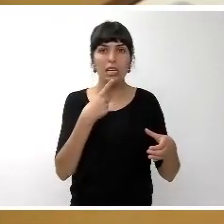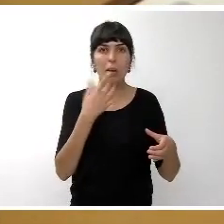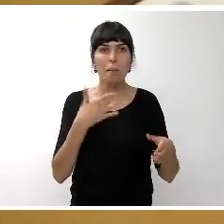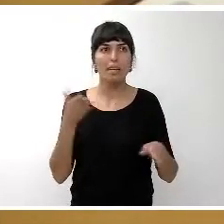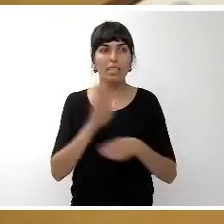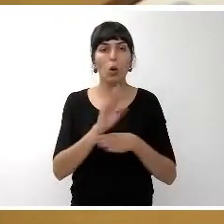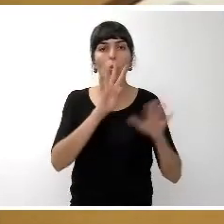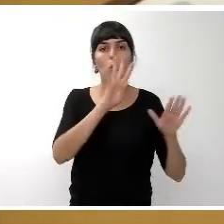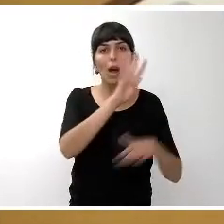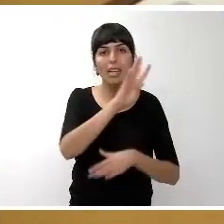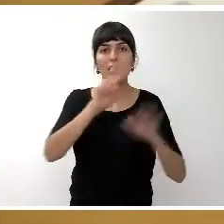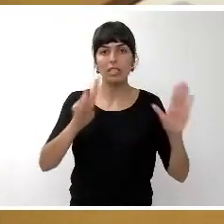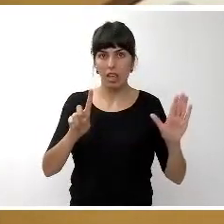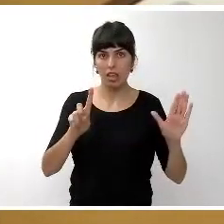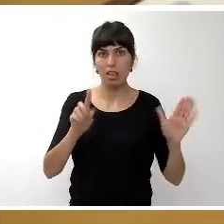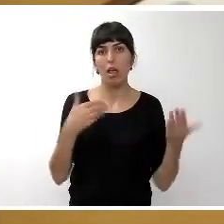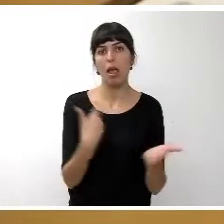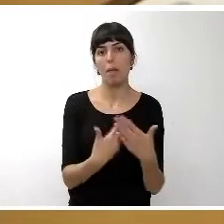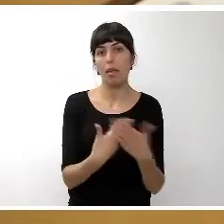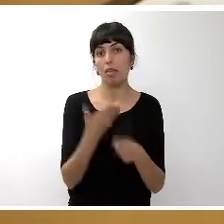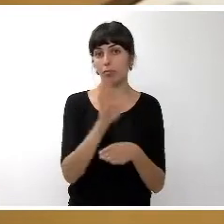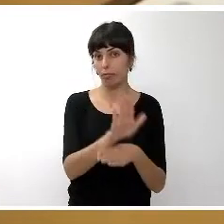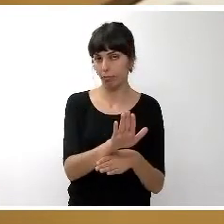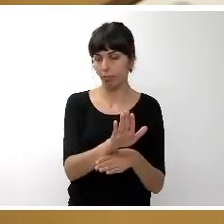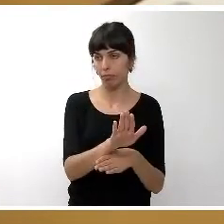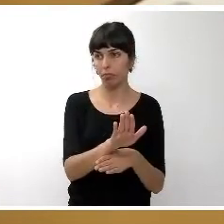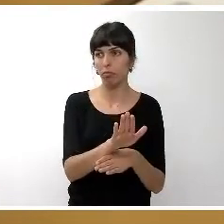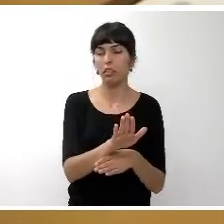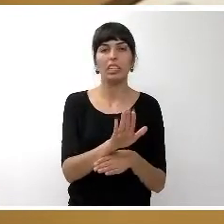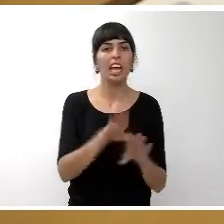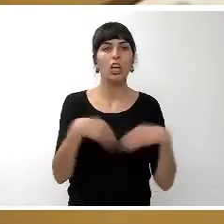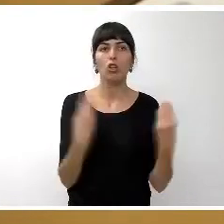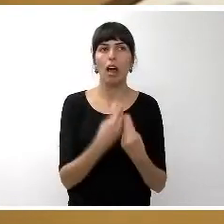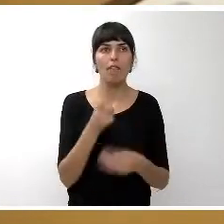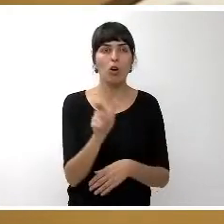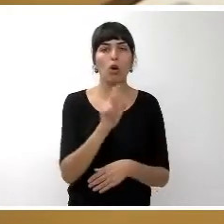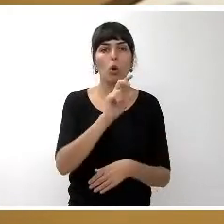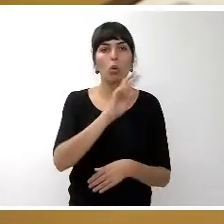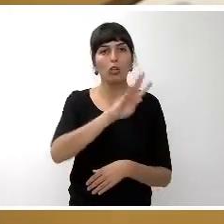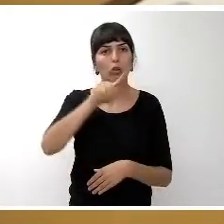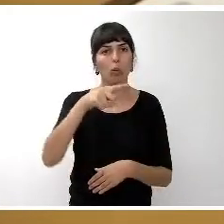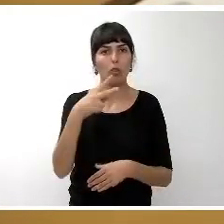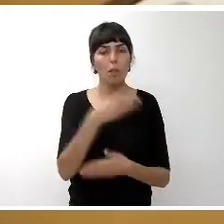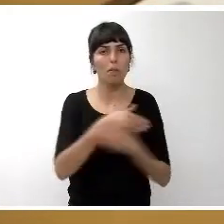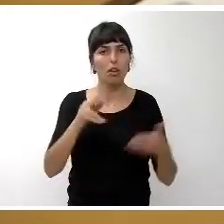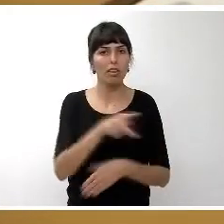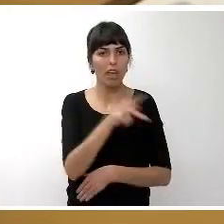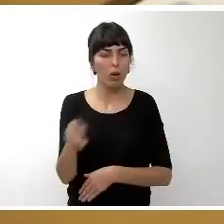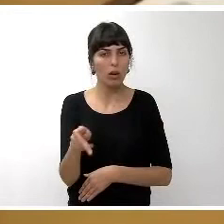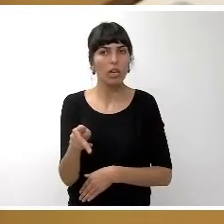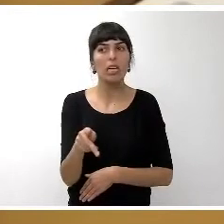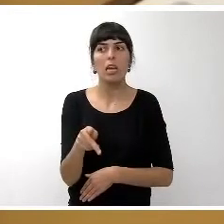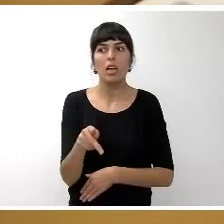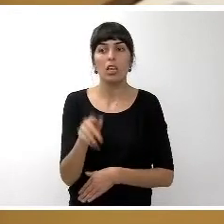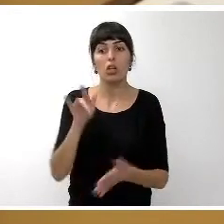enmiendas por un valor total de unos 4,2 millones de euros y que advertíamos en la pasada comisión